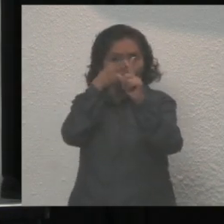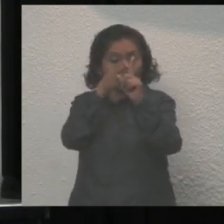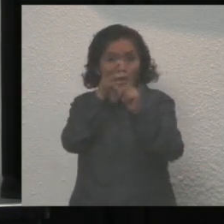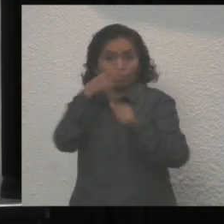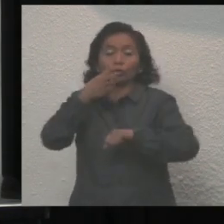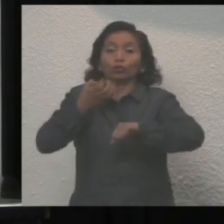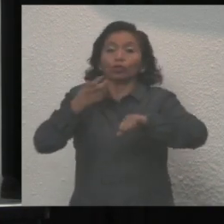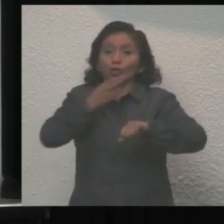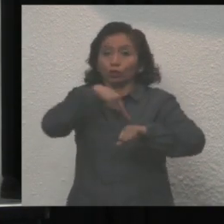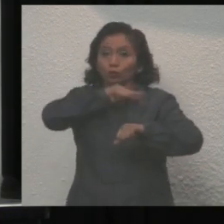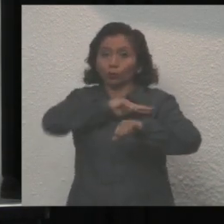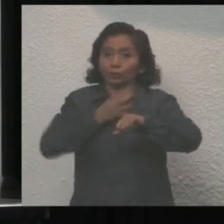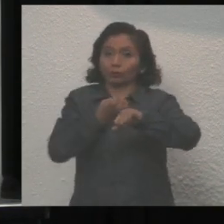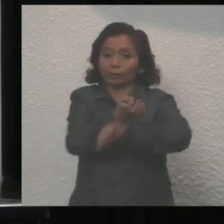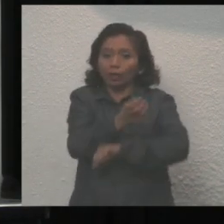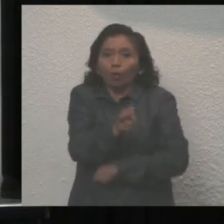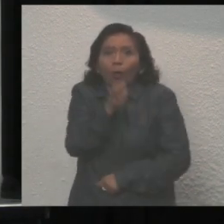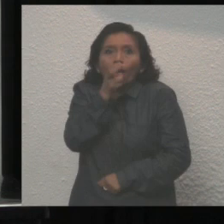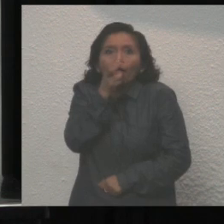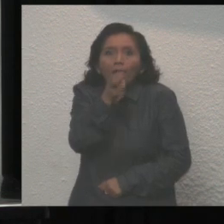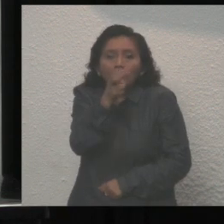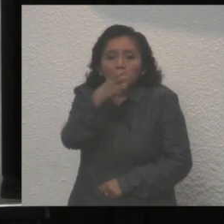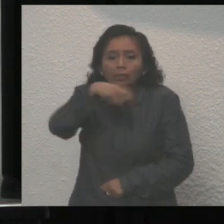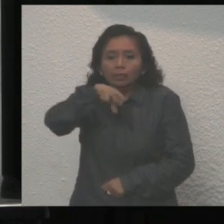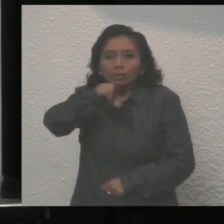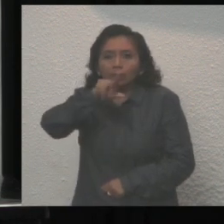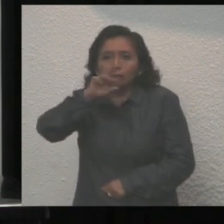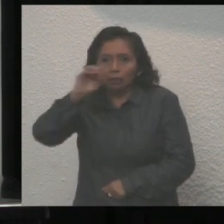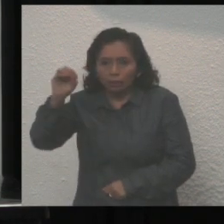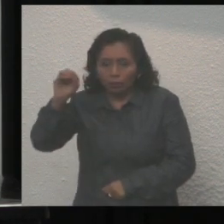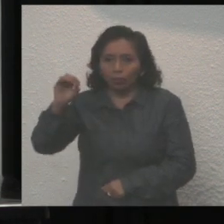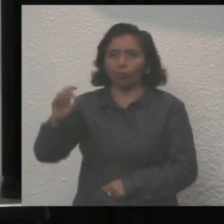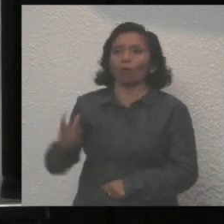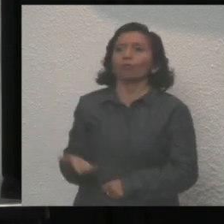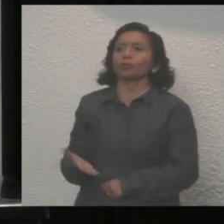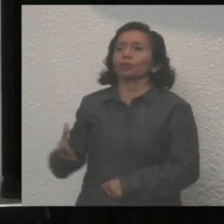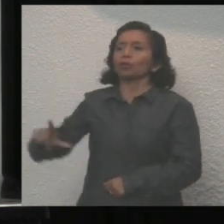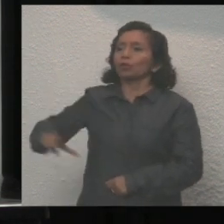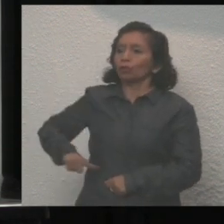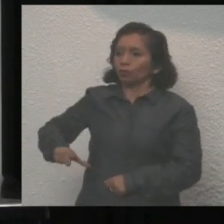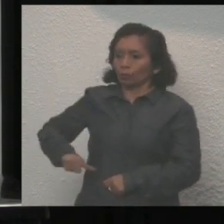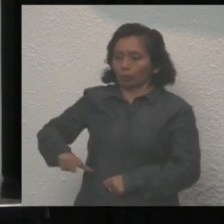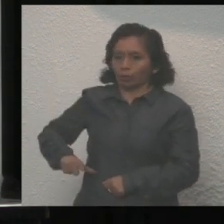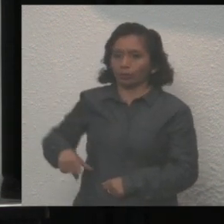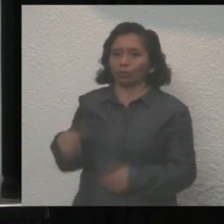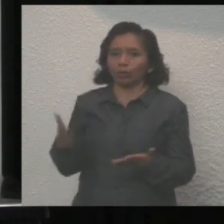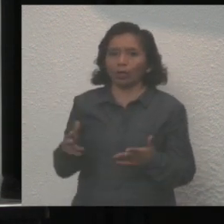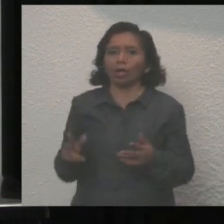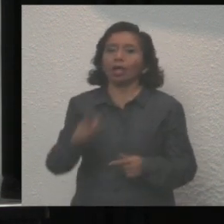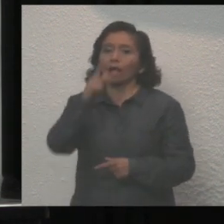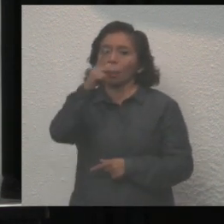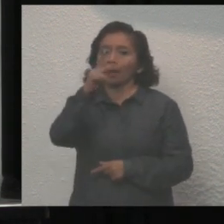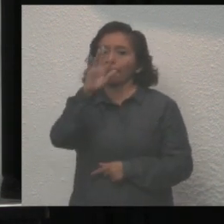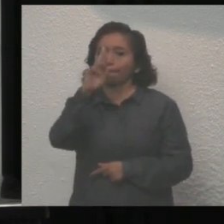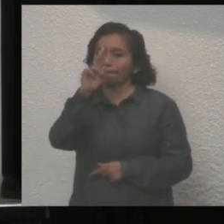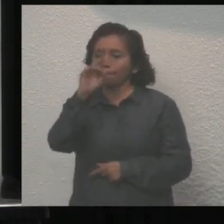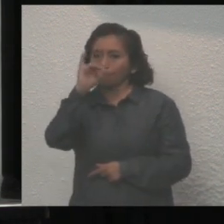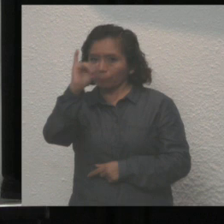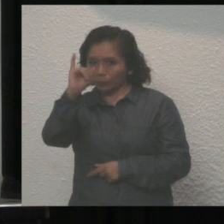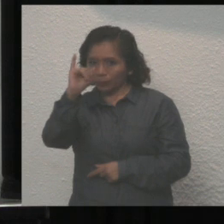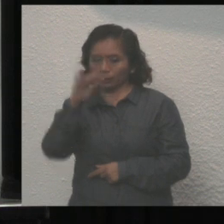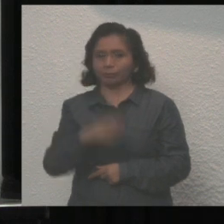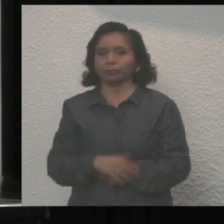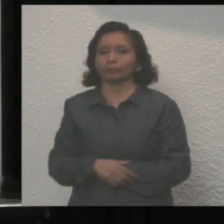Ahí radica el verdadero Quintana Rooismo. Señor Gobernador, el Partido Revolucionario Institucional